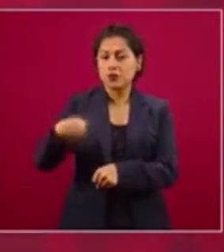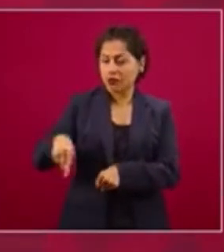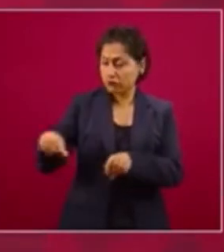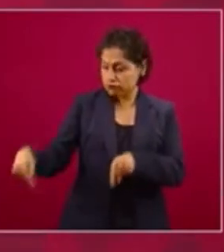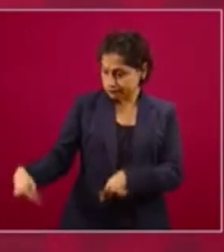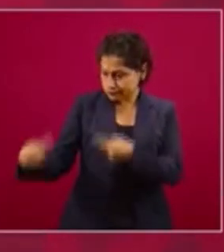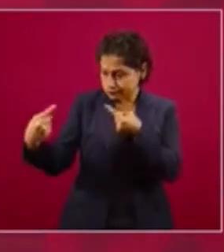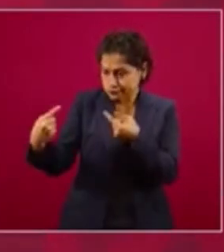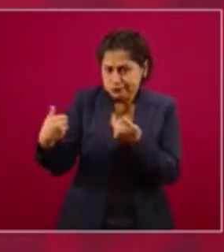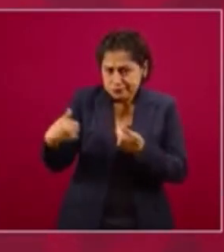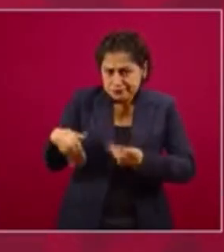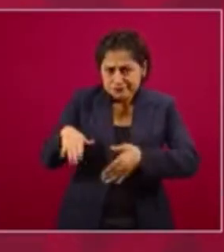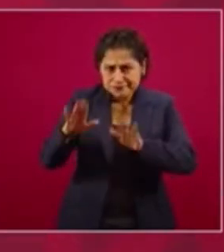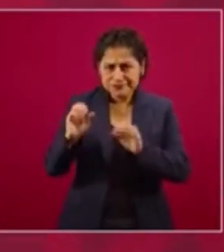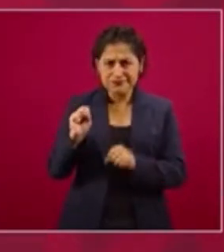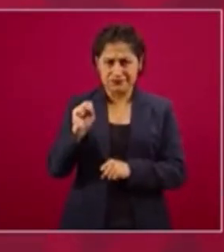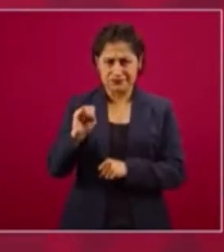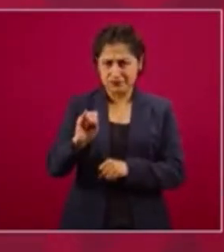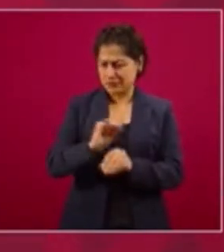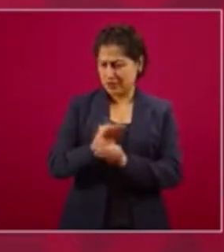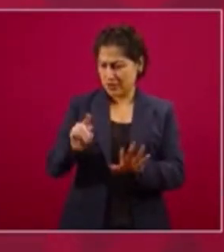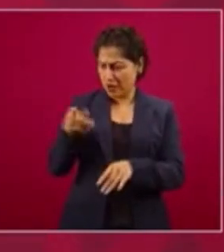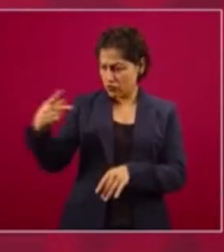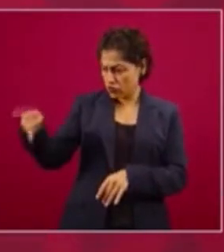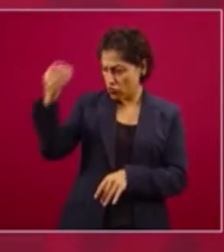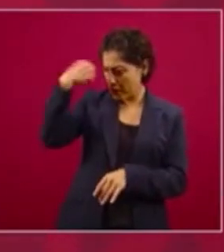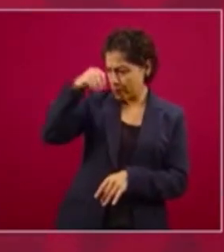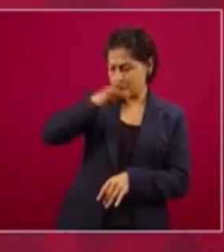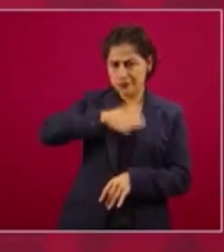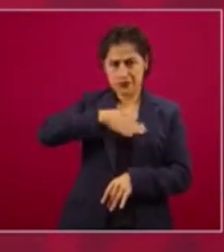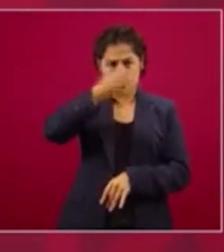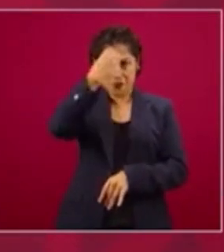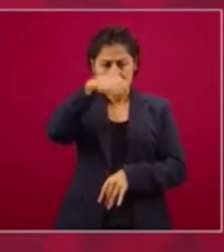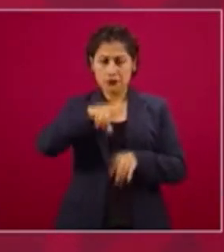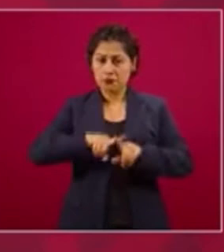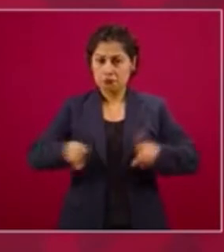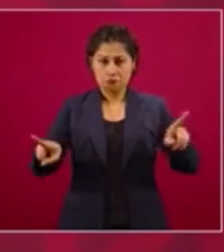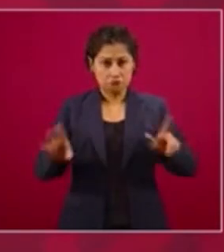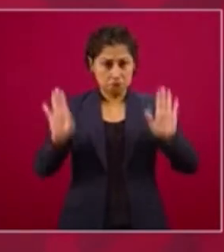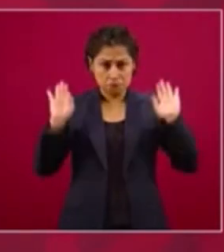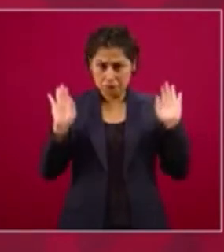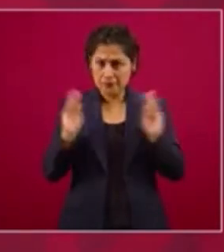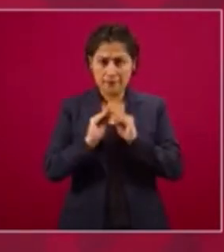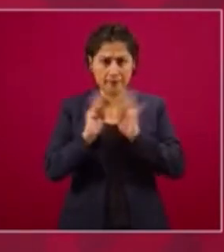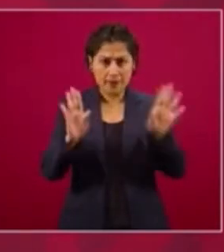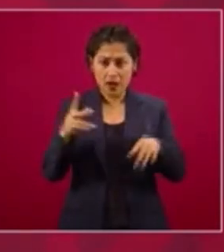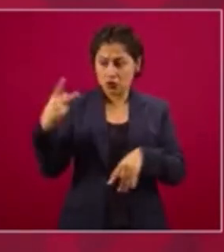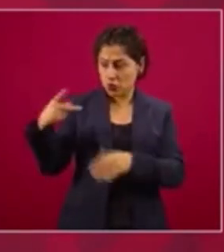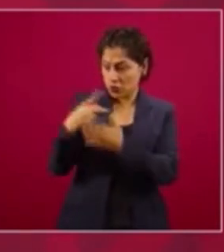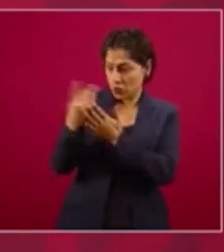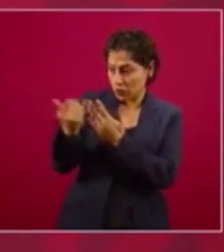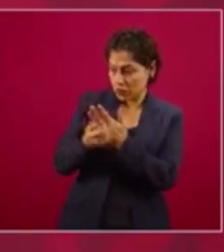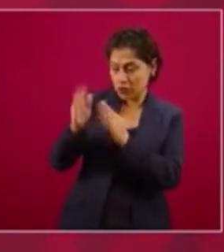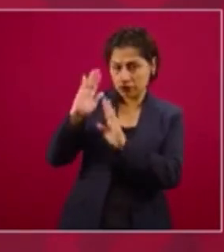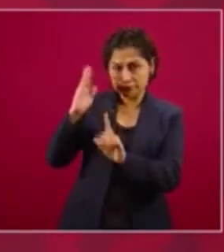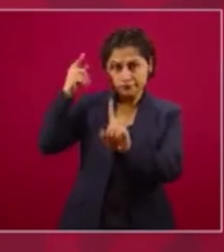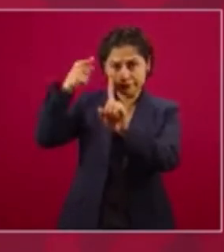que tenemos diferencias. Son dos proyectos distintos,